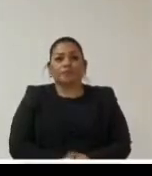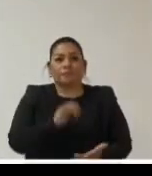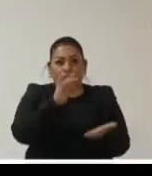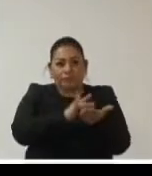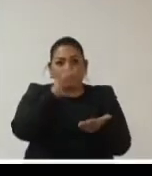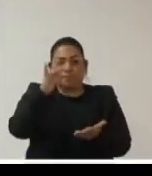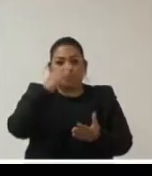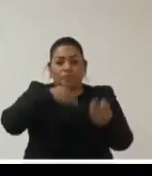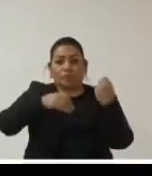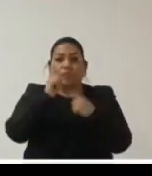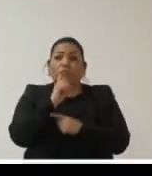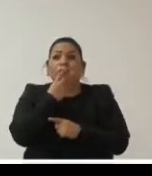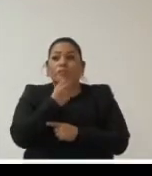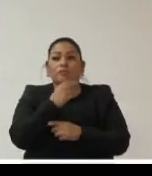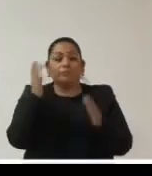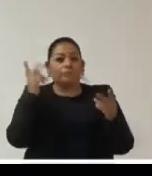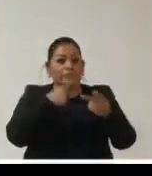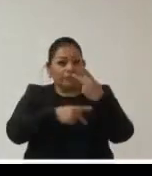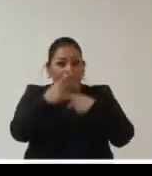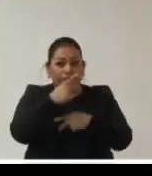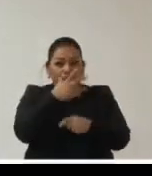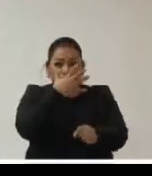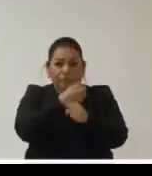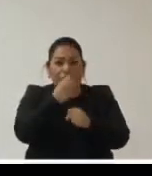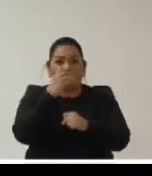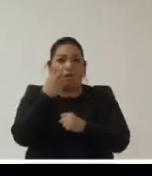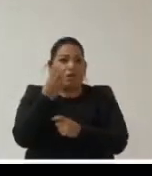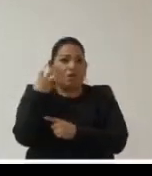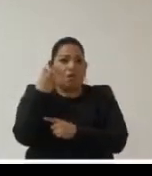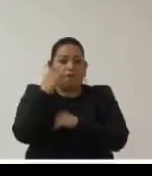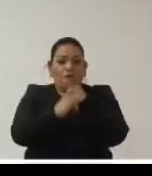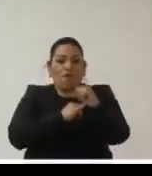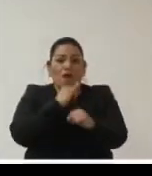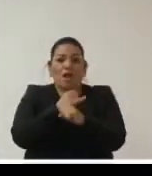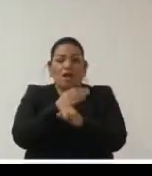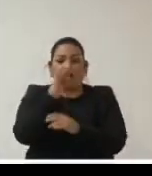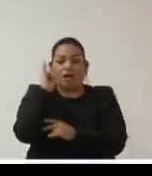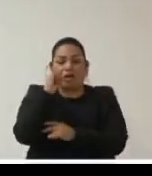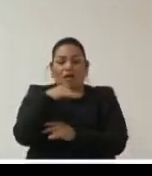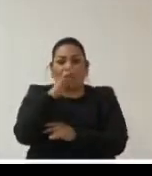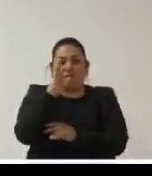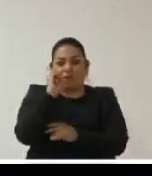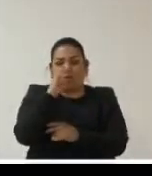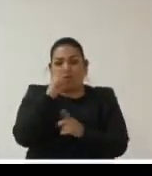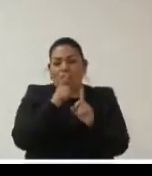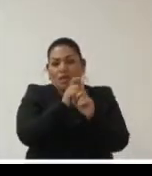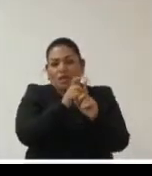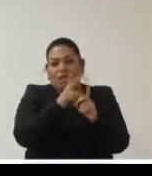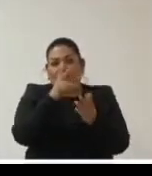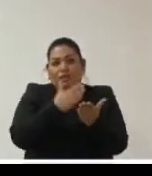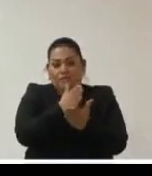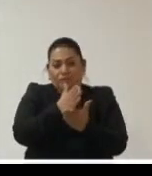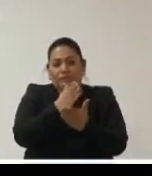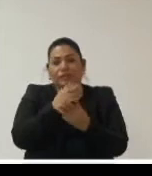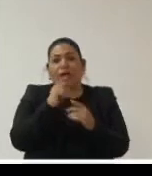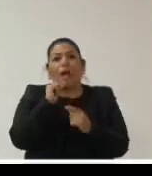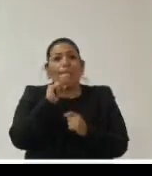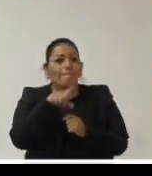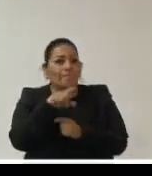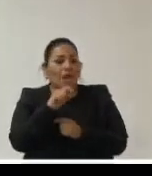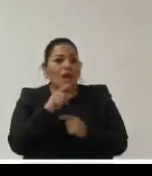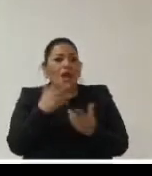agradecemos a todas y a todos su presencia en este quinto foro internacional en protección de datos y acceso a la información asimismo